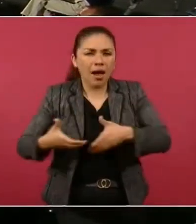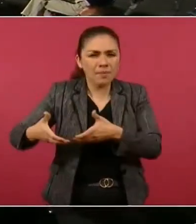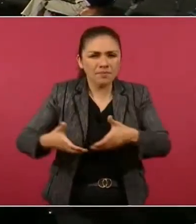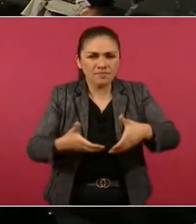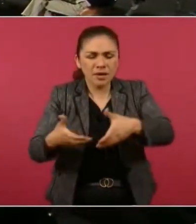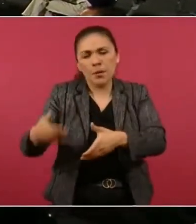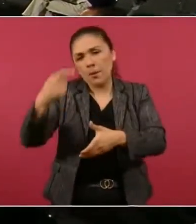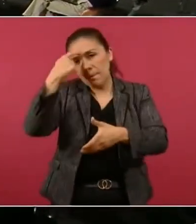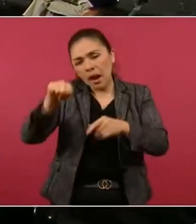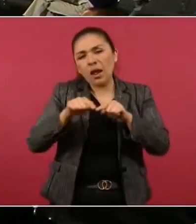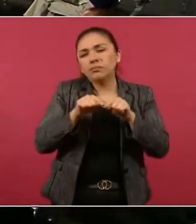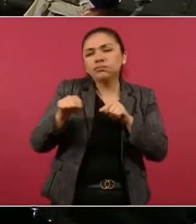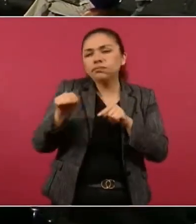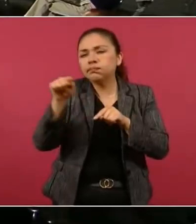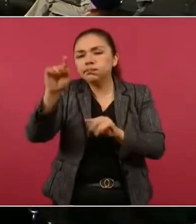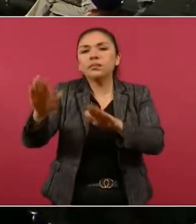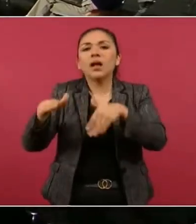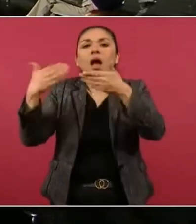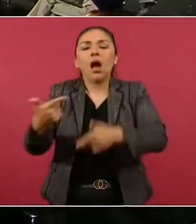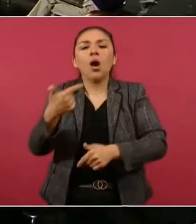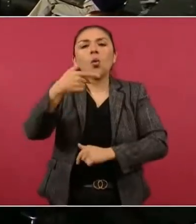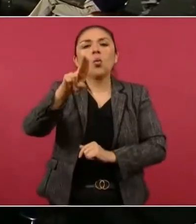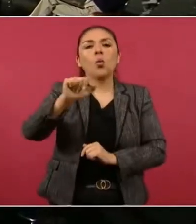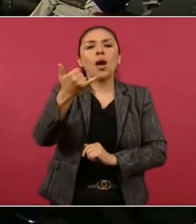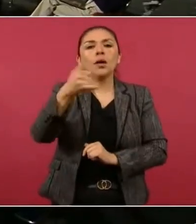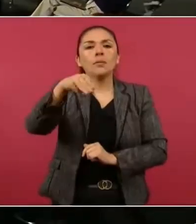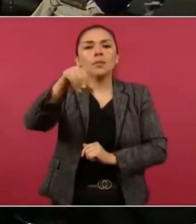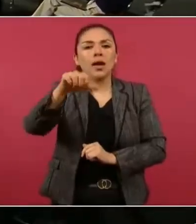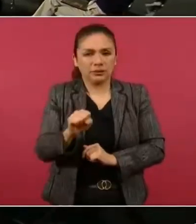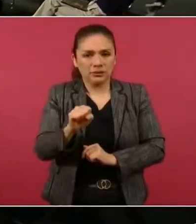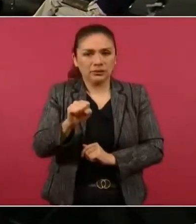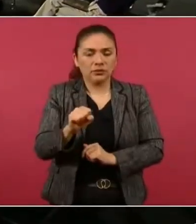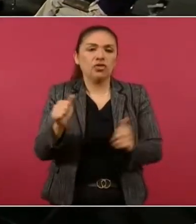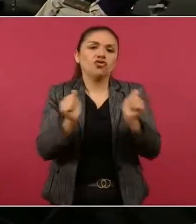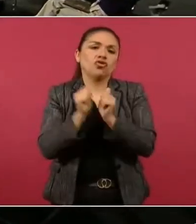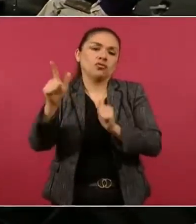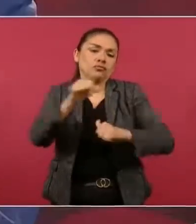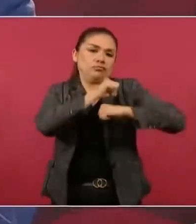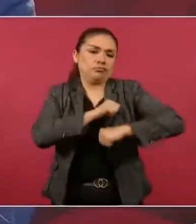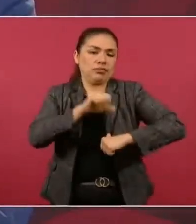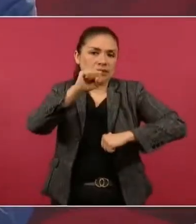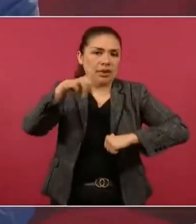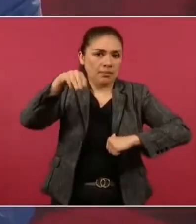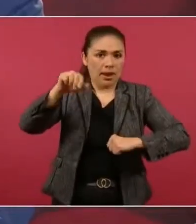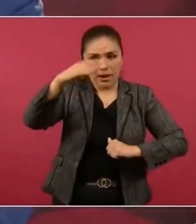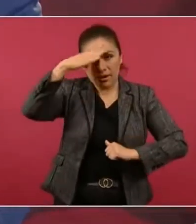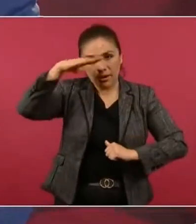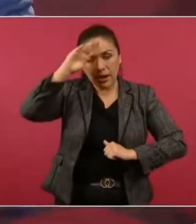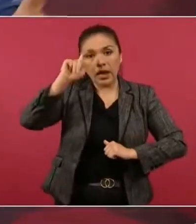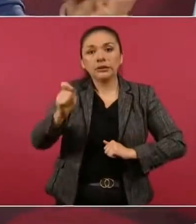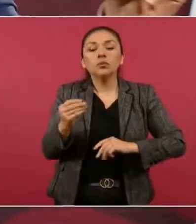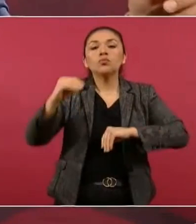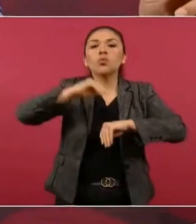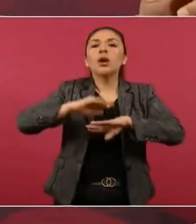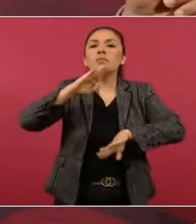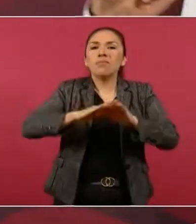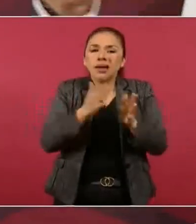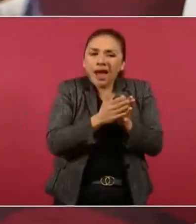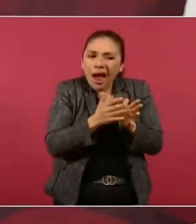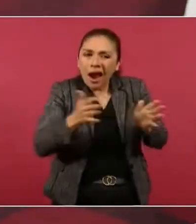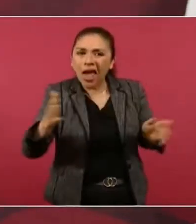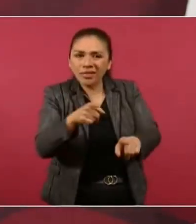hacia Guaymas, que está a cargo de la Secretaría de Marina. Es la ampliación de un camino